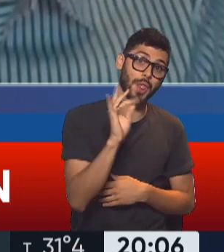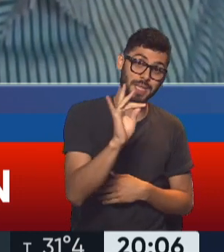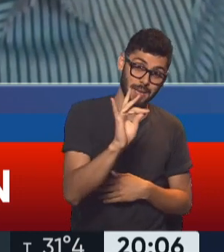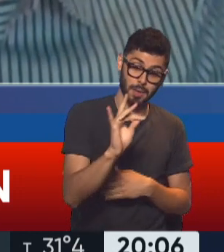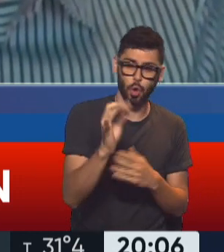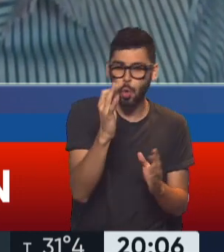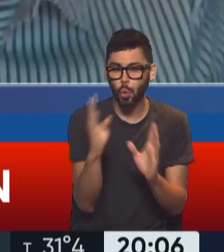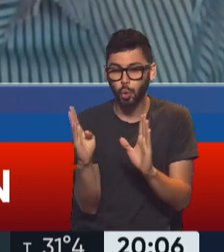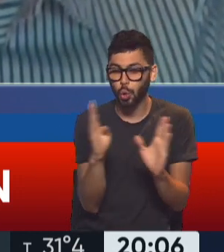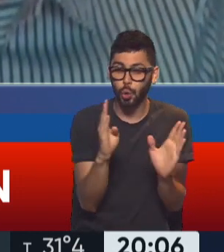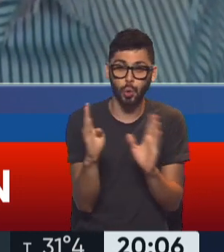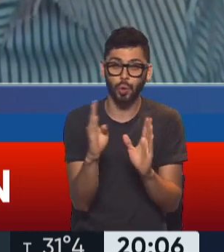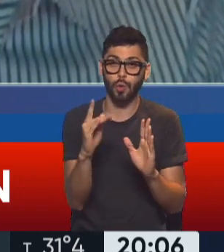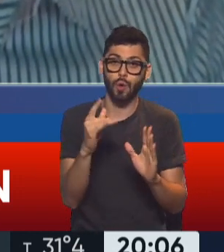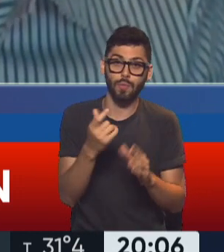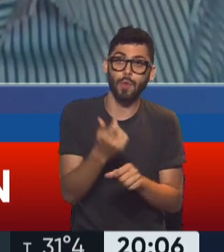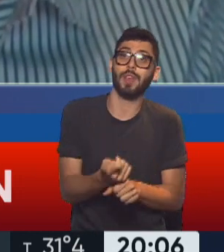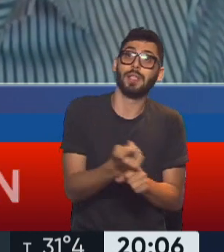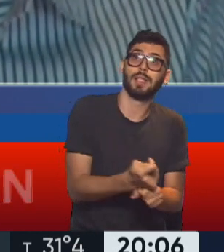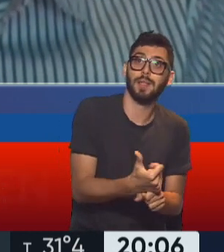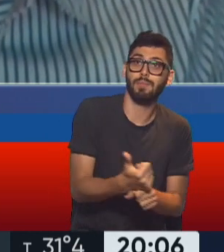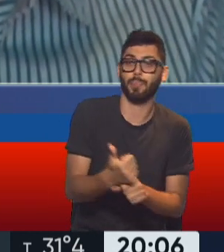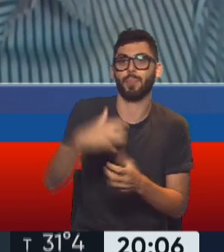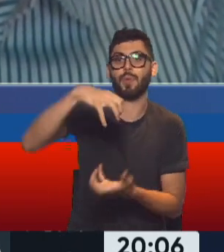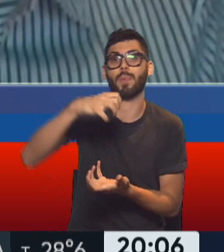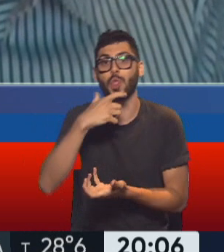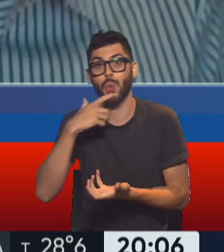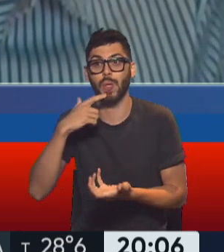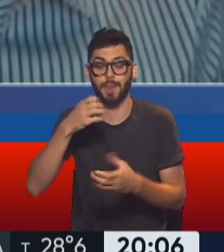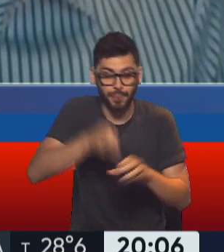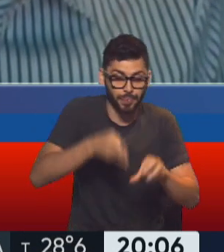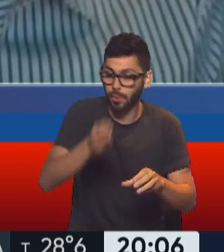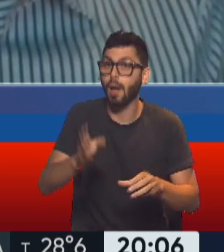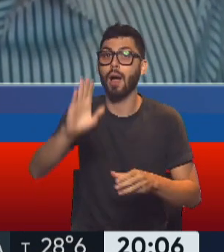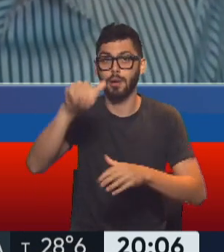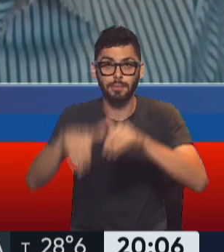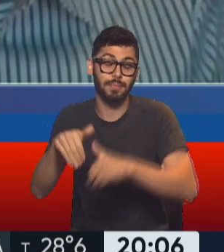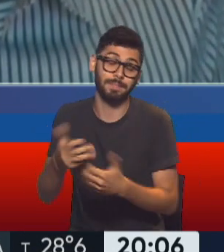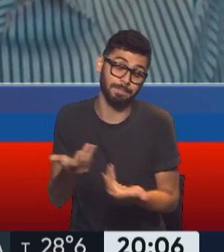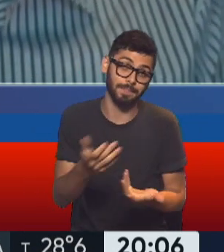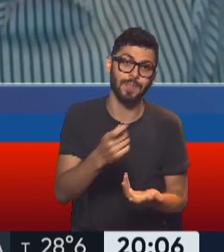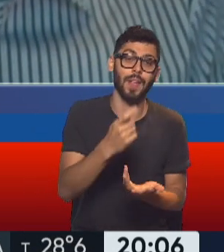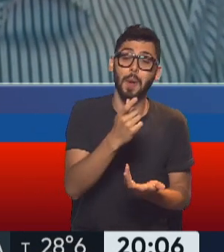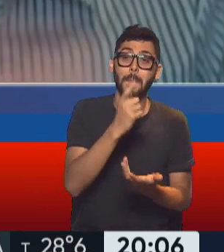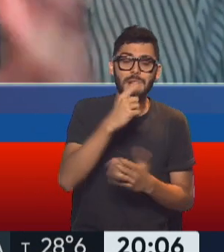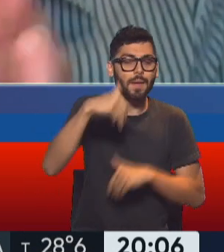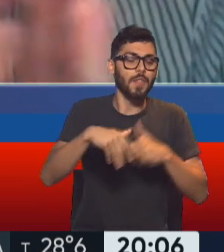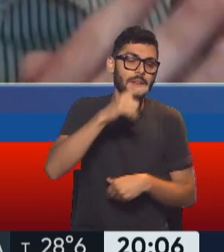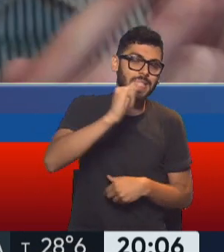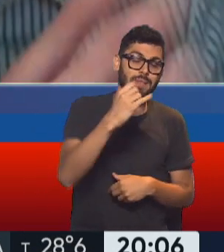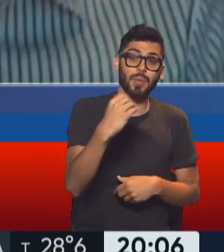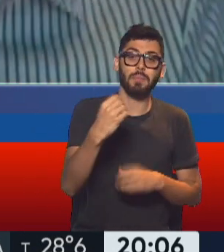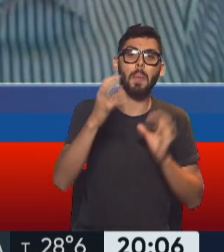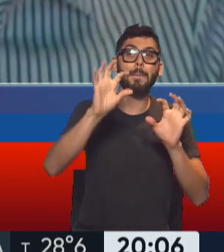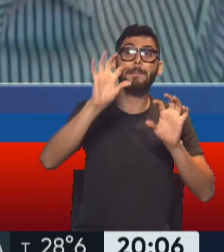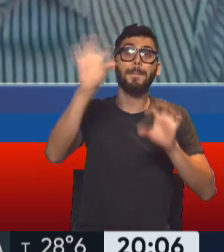medio entre sidras, turrones y pandulces que van a aprobar este proyecto que tendría garantizados los votos por el apoyo de las mismas